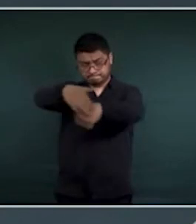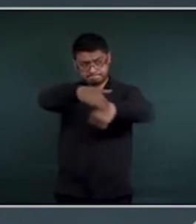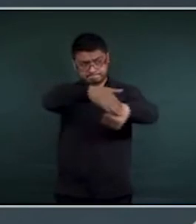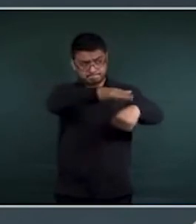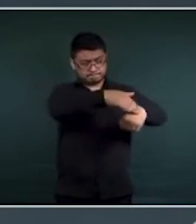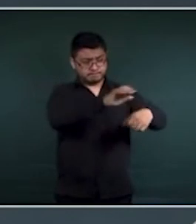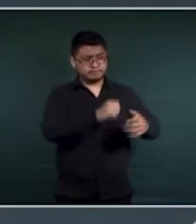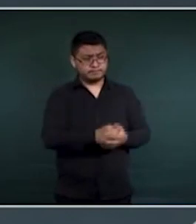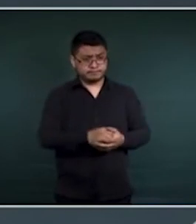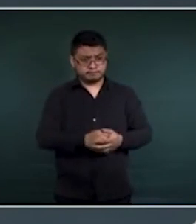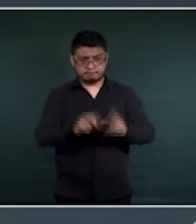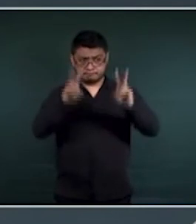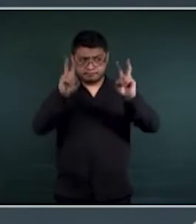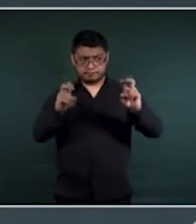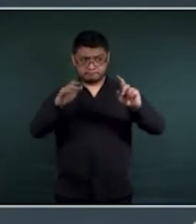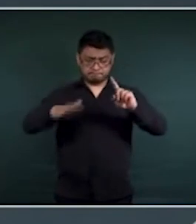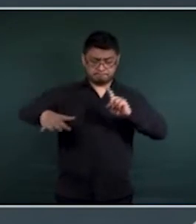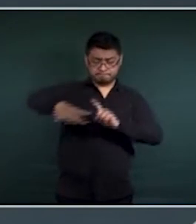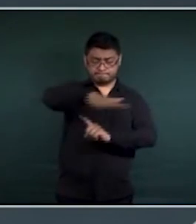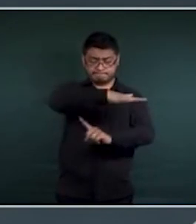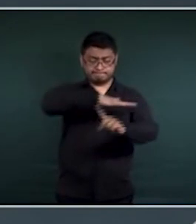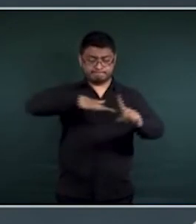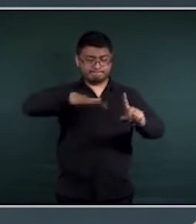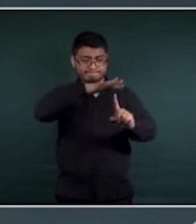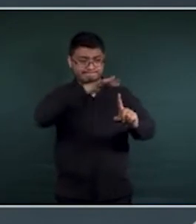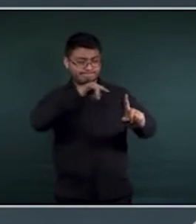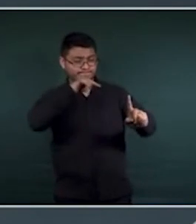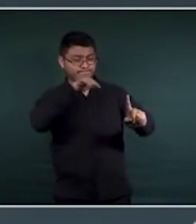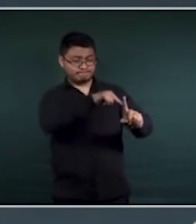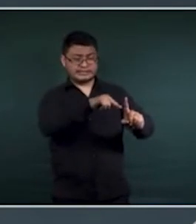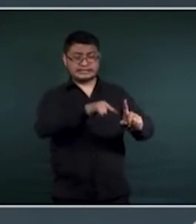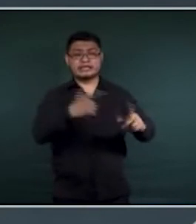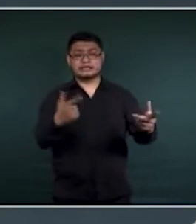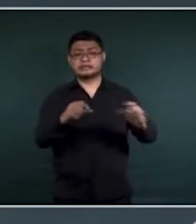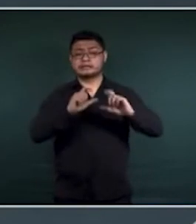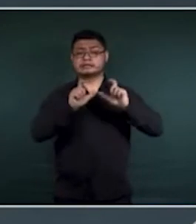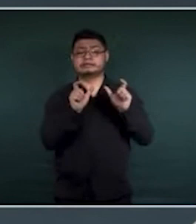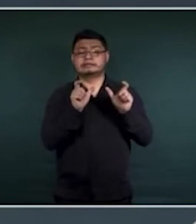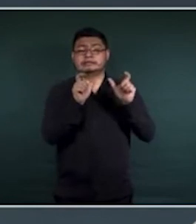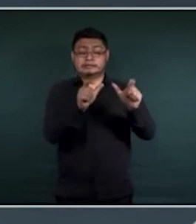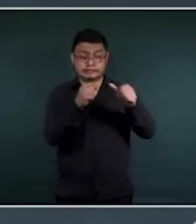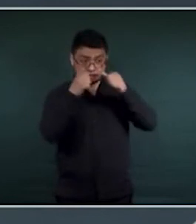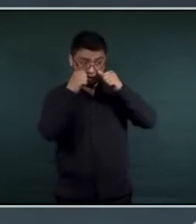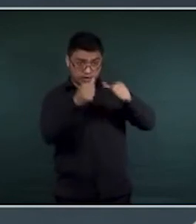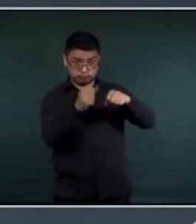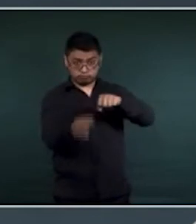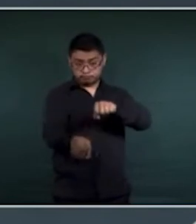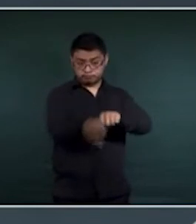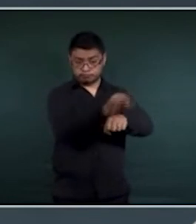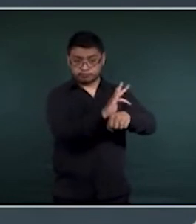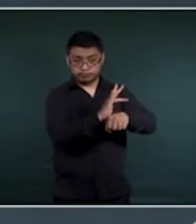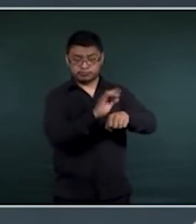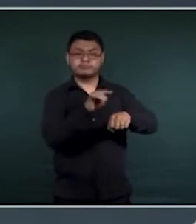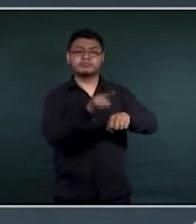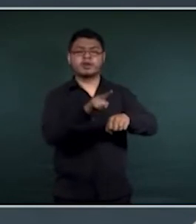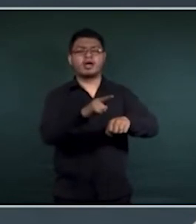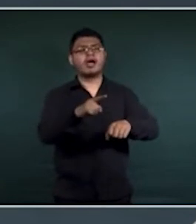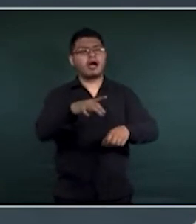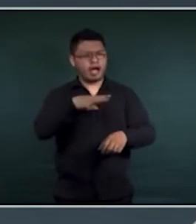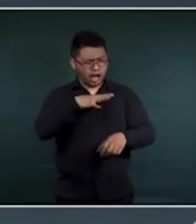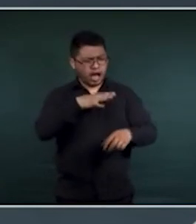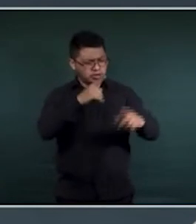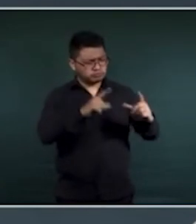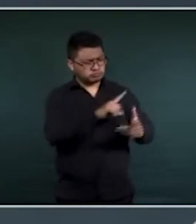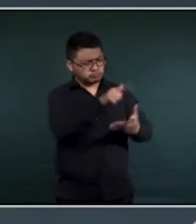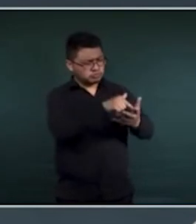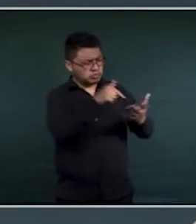Alfonso Durazo Montaño, titular de la Secretaría de Seguridad y Protección Ciudadana, descartó que haya riesgo de algún repunte de la violencia e